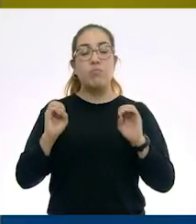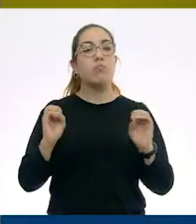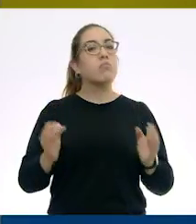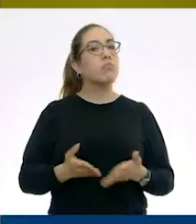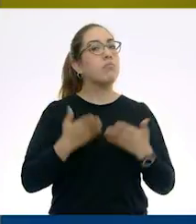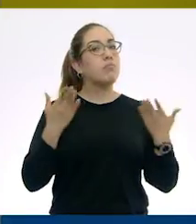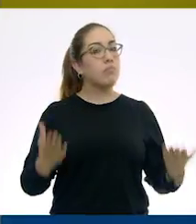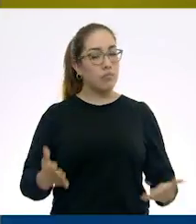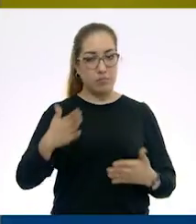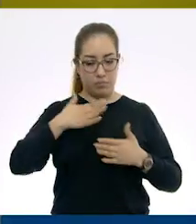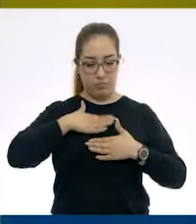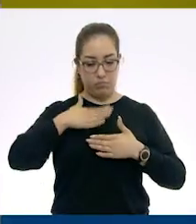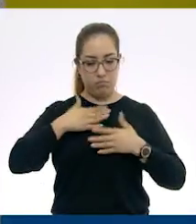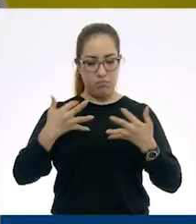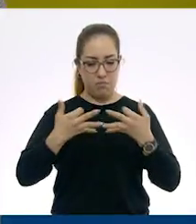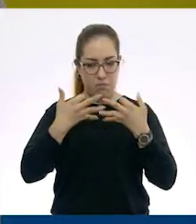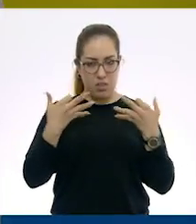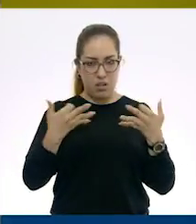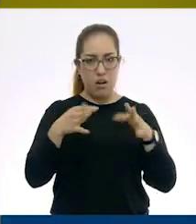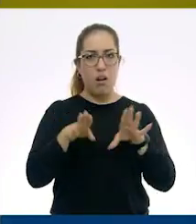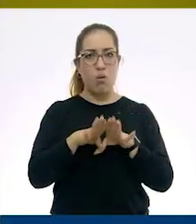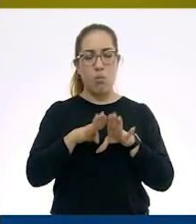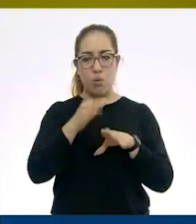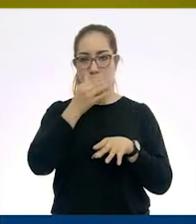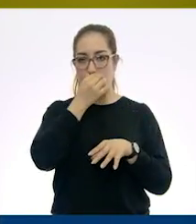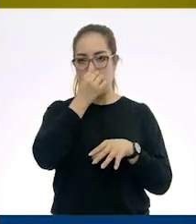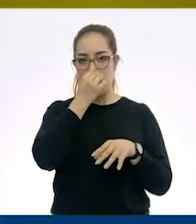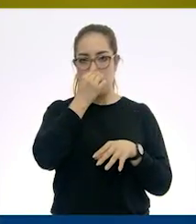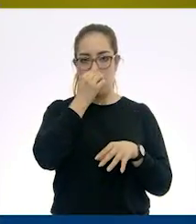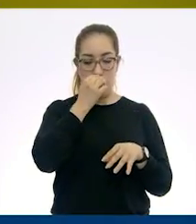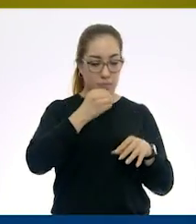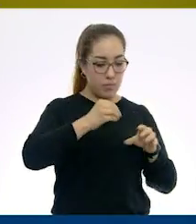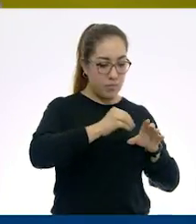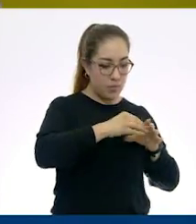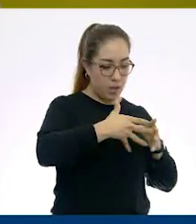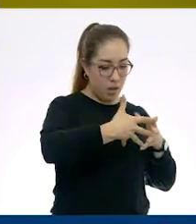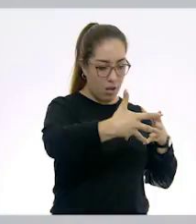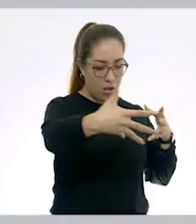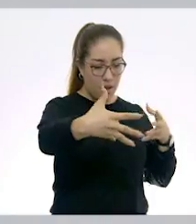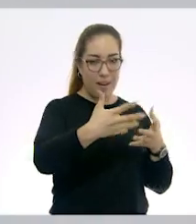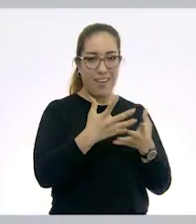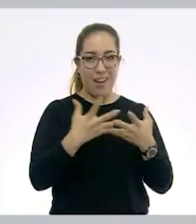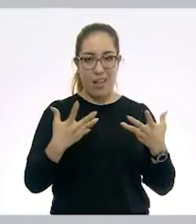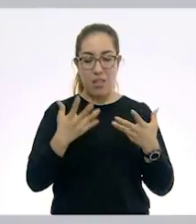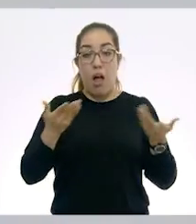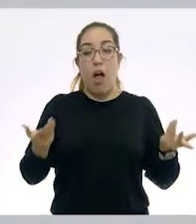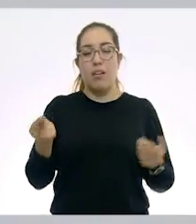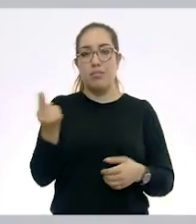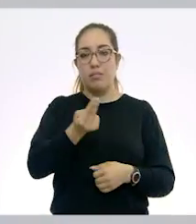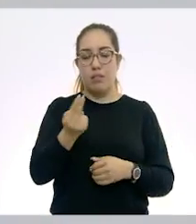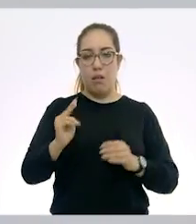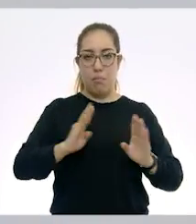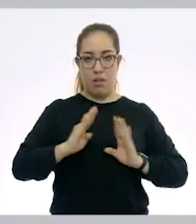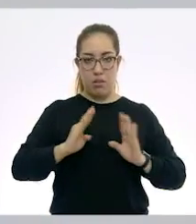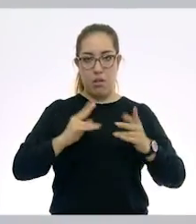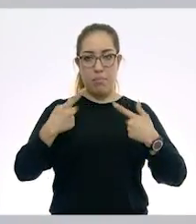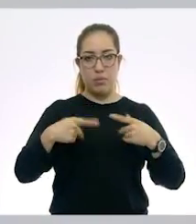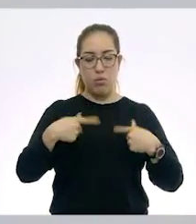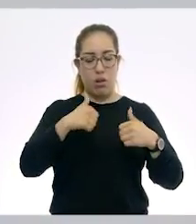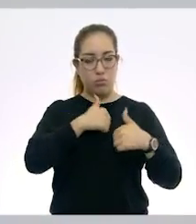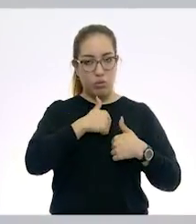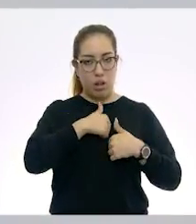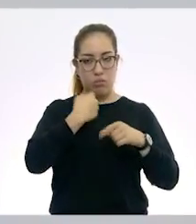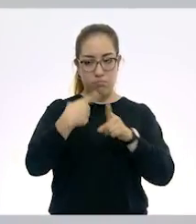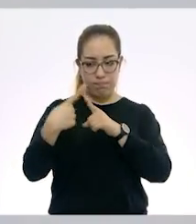y entonces necesitas militares, generales. Hay muchas cosas que una vez que te has